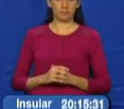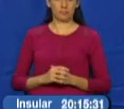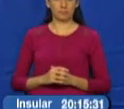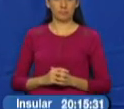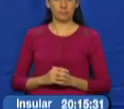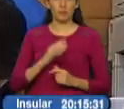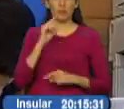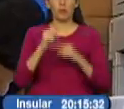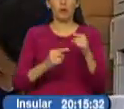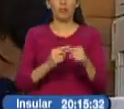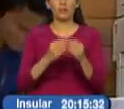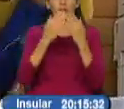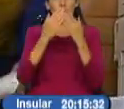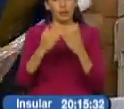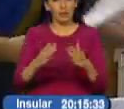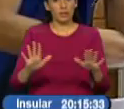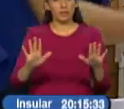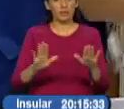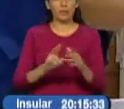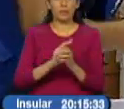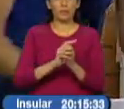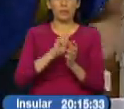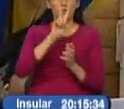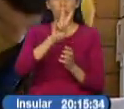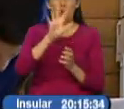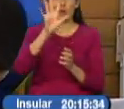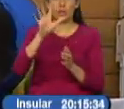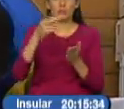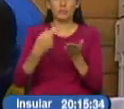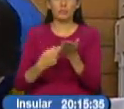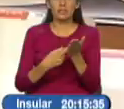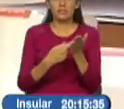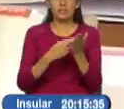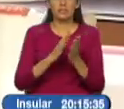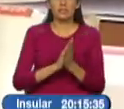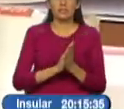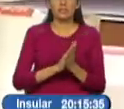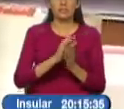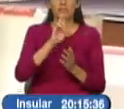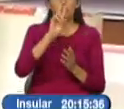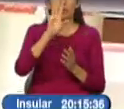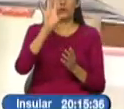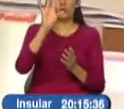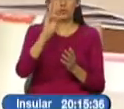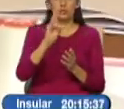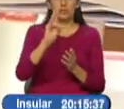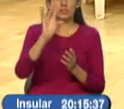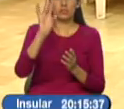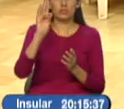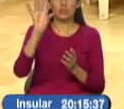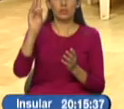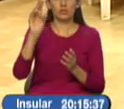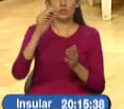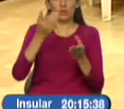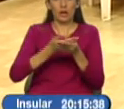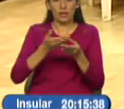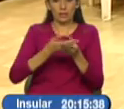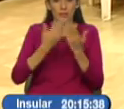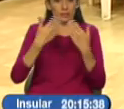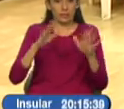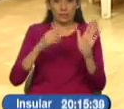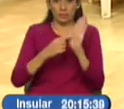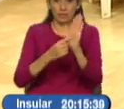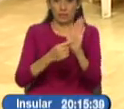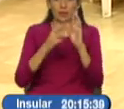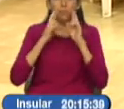Culminadas las 25 audiencias públicas de escrutinio de 878 actas a nivel nacional, el Pleno del CNE presentó los